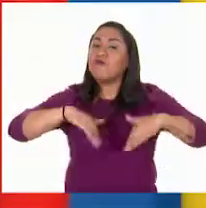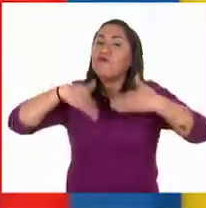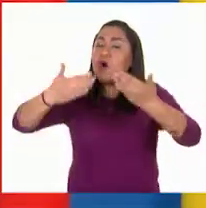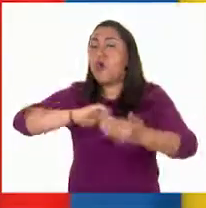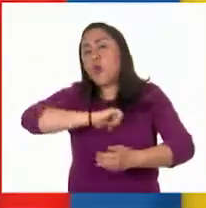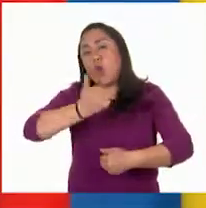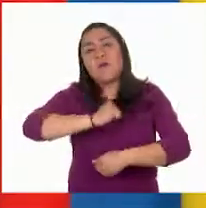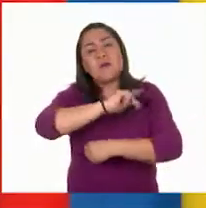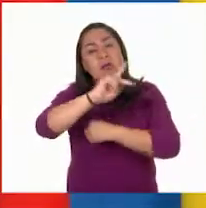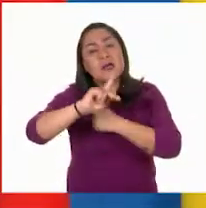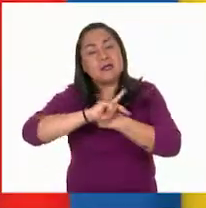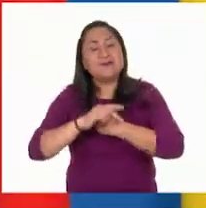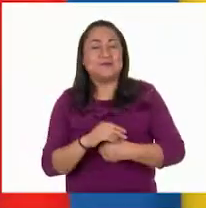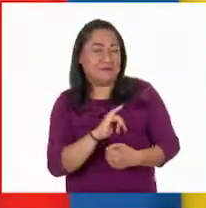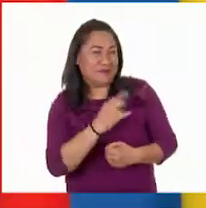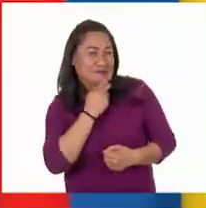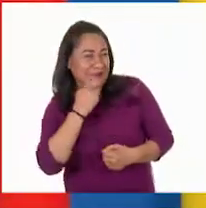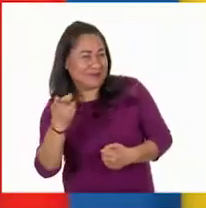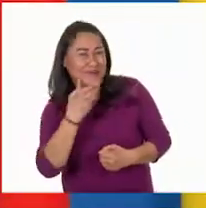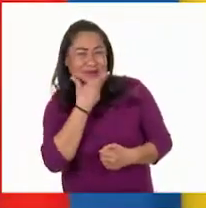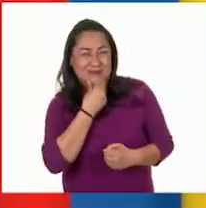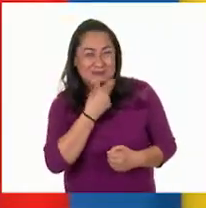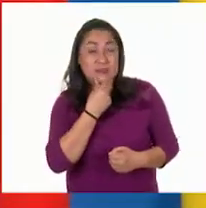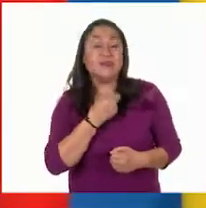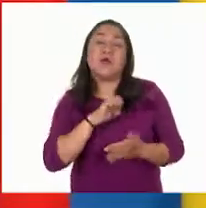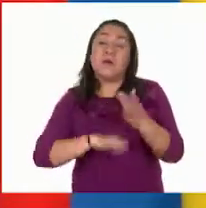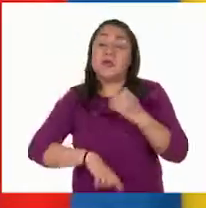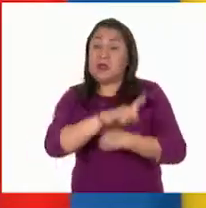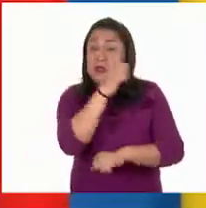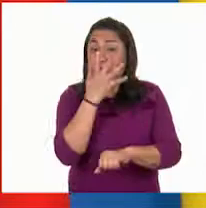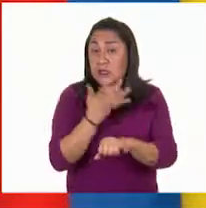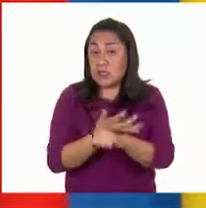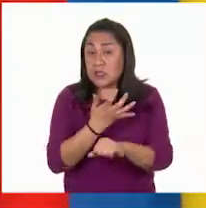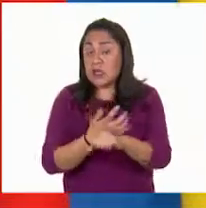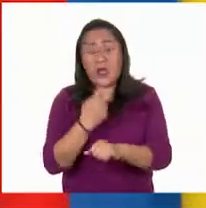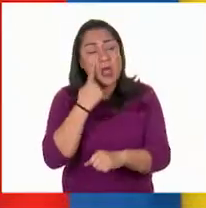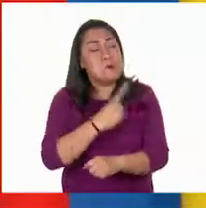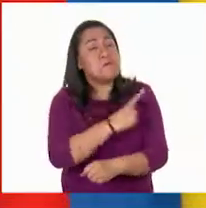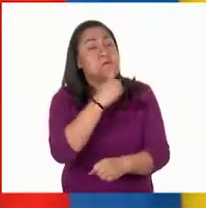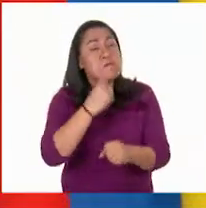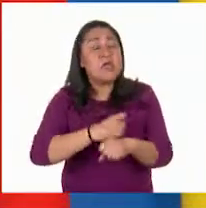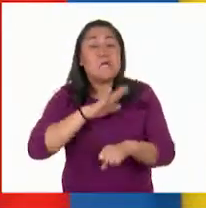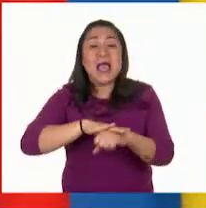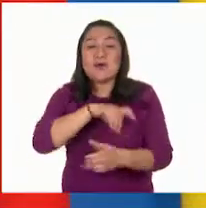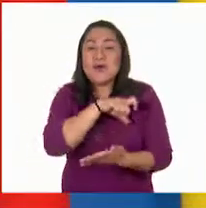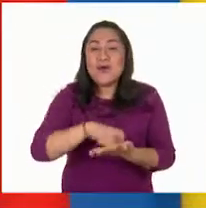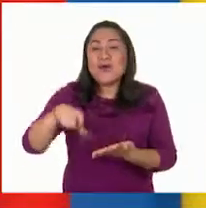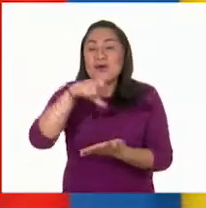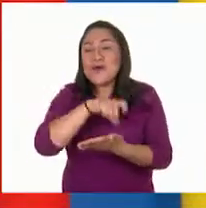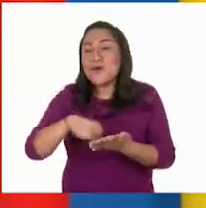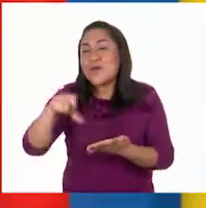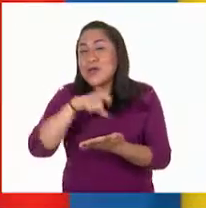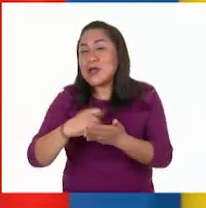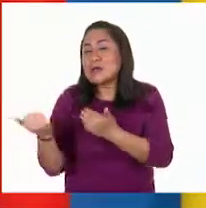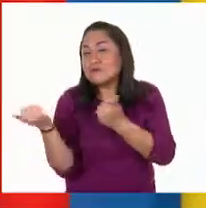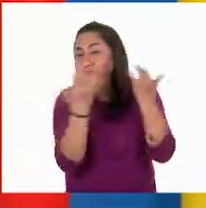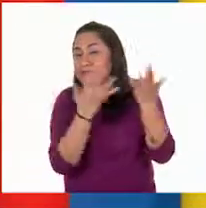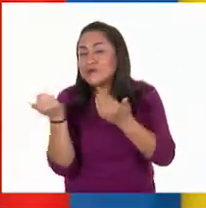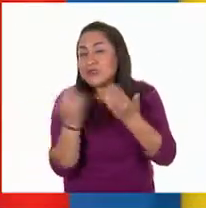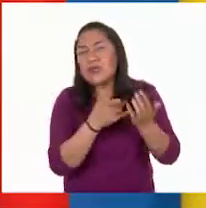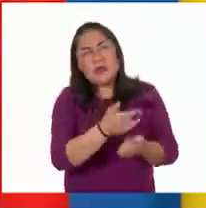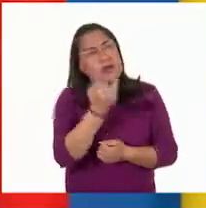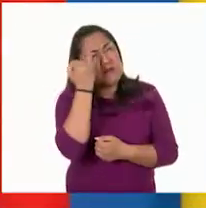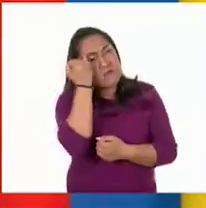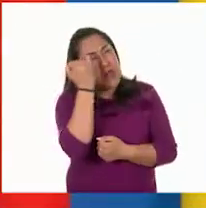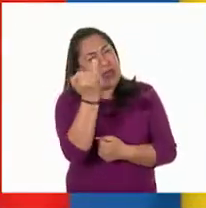Como nos dijo el productor de aguacate, Estados Unidos es uno de los mayores compradores. Imagina que tan solo